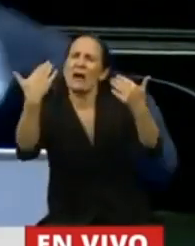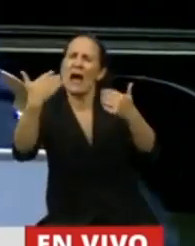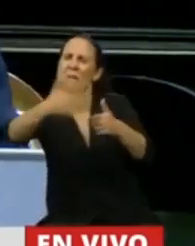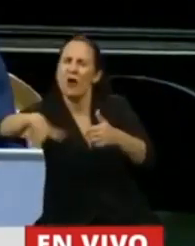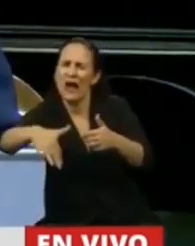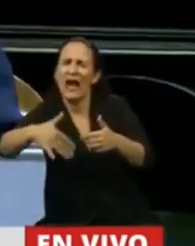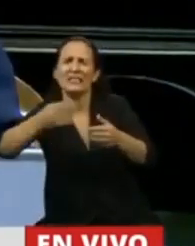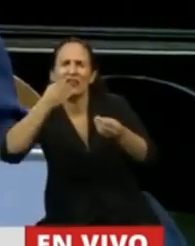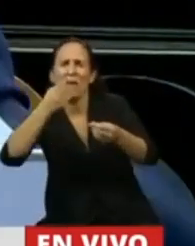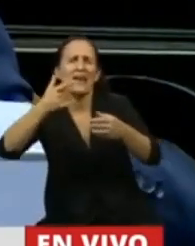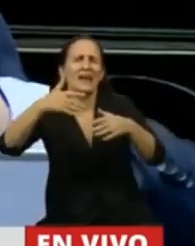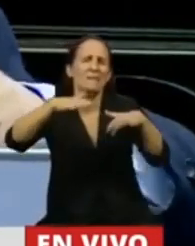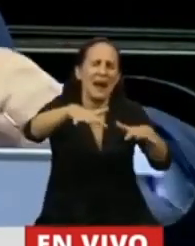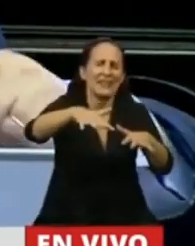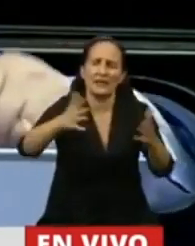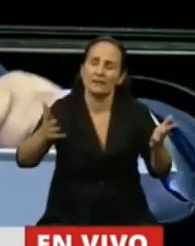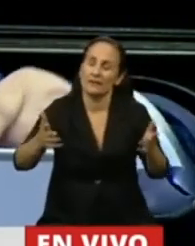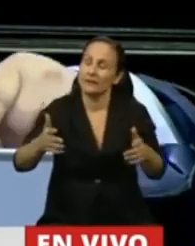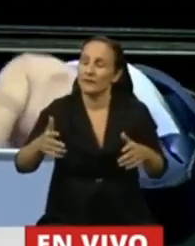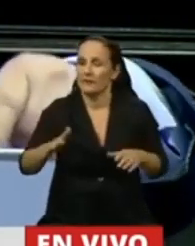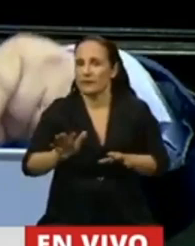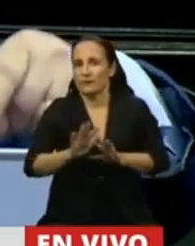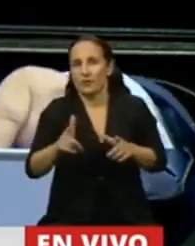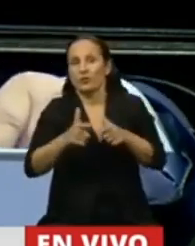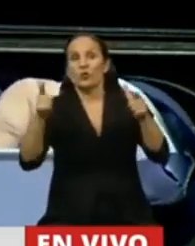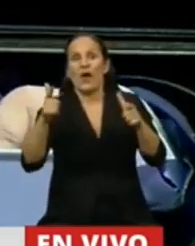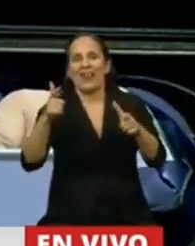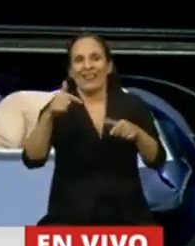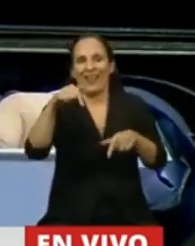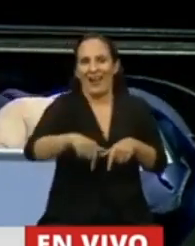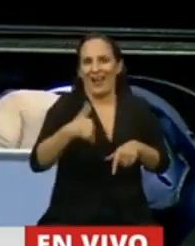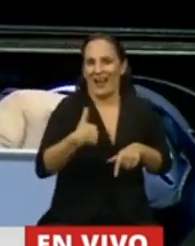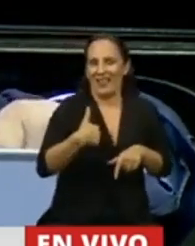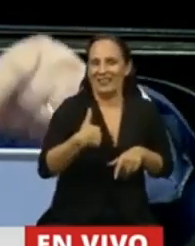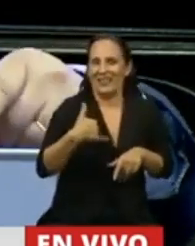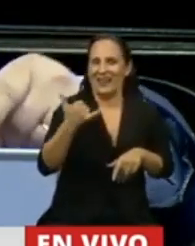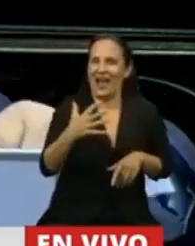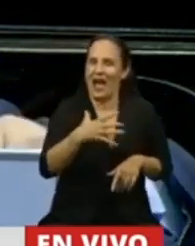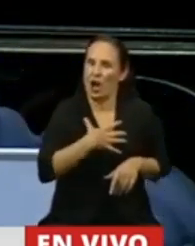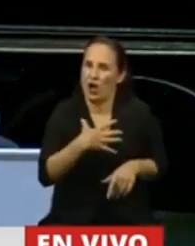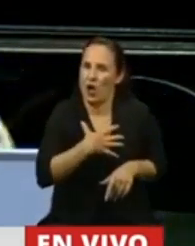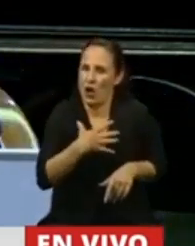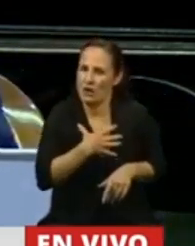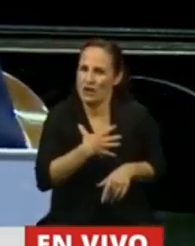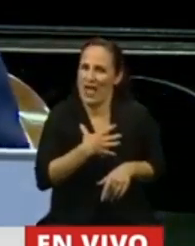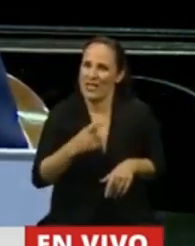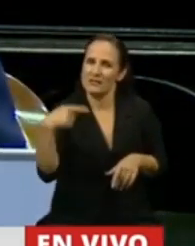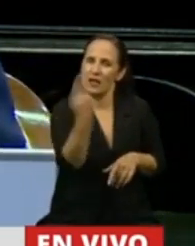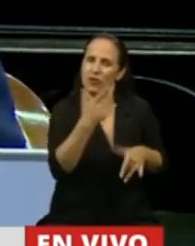marcha. Menos mal que acá hubo confianza y hubo una actitud serena.